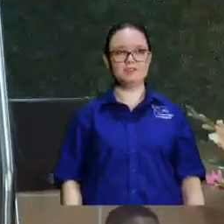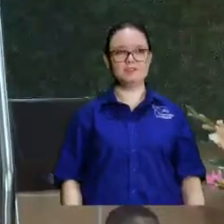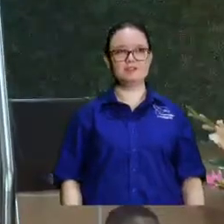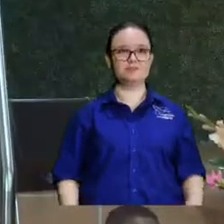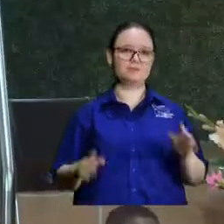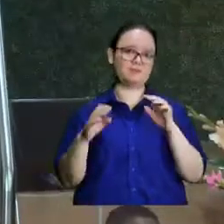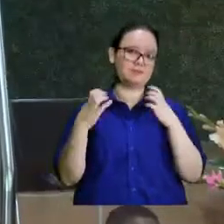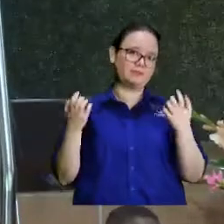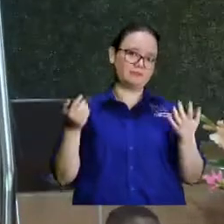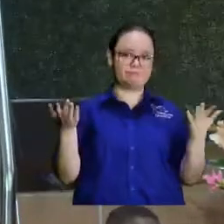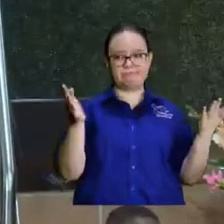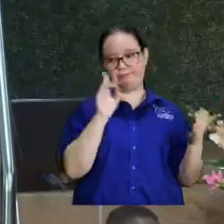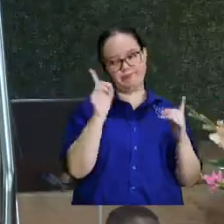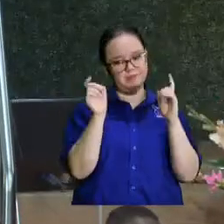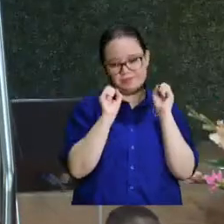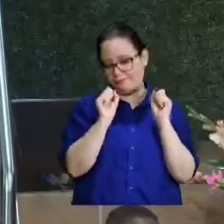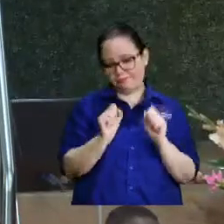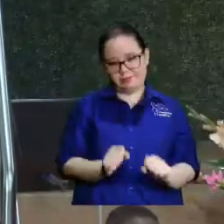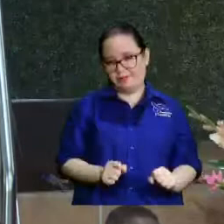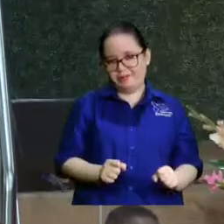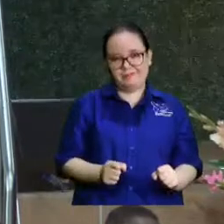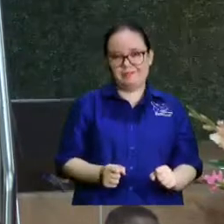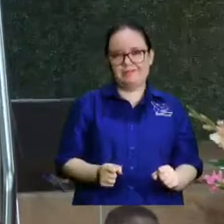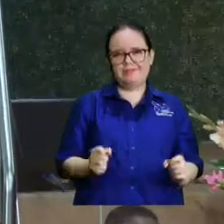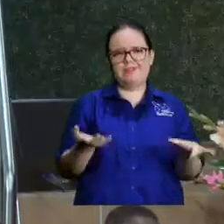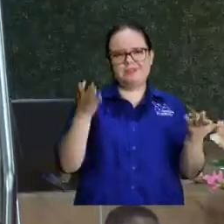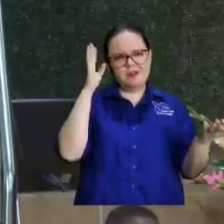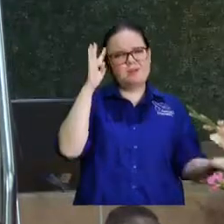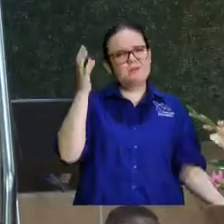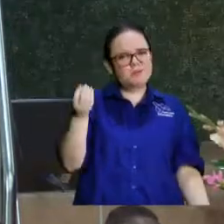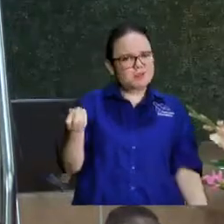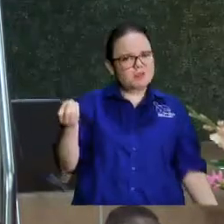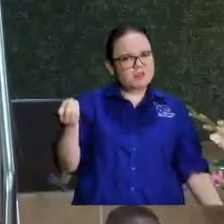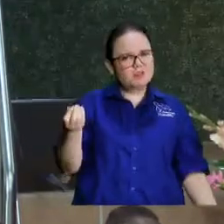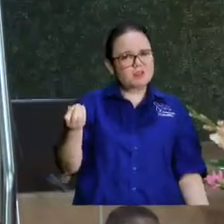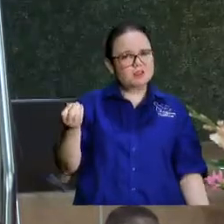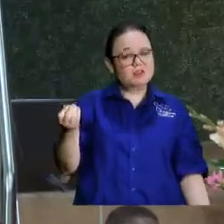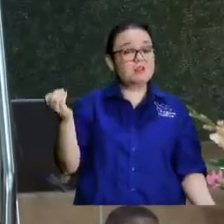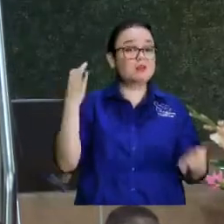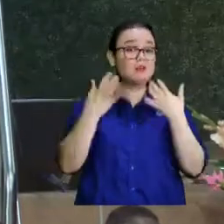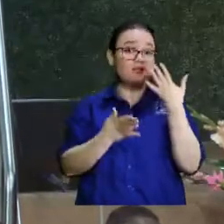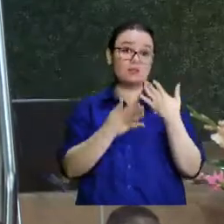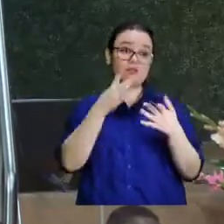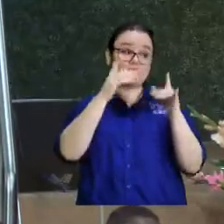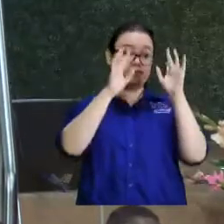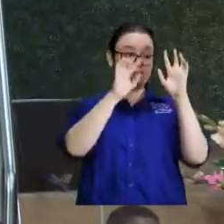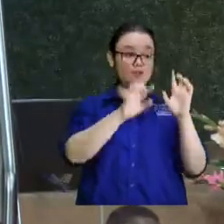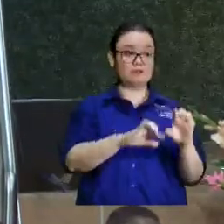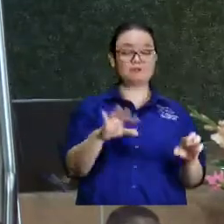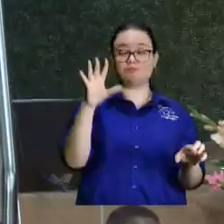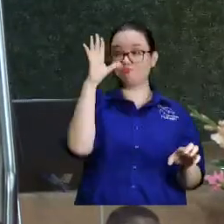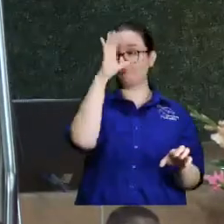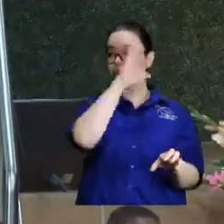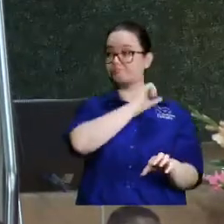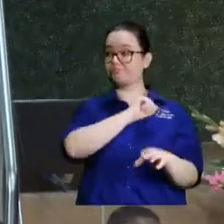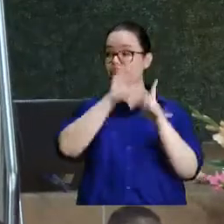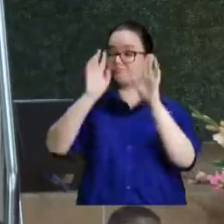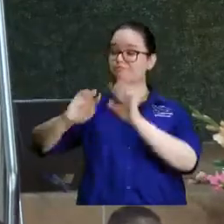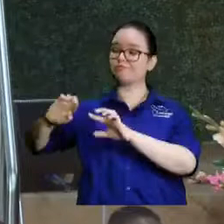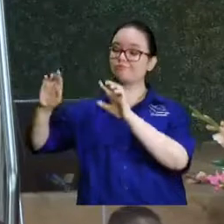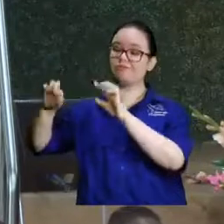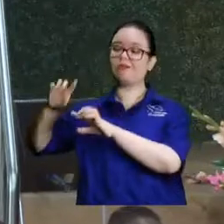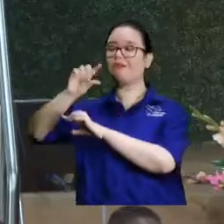hermano y eso es pero y por qué para qué no será para distraer a la gente y a mí me gustaría